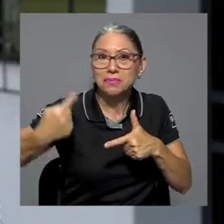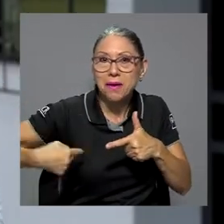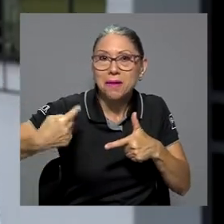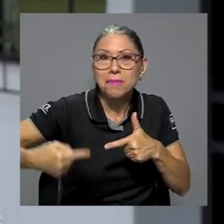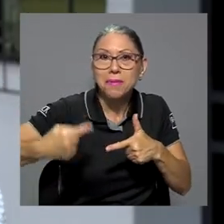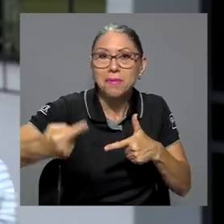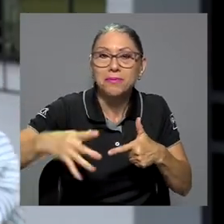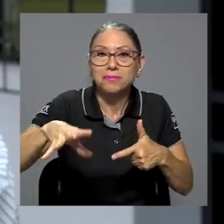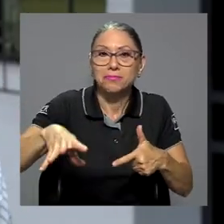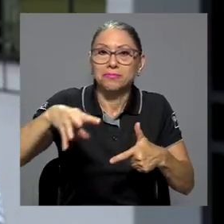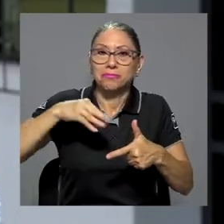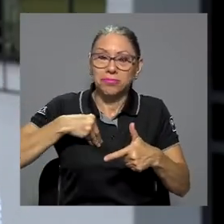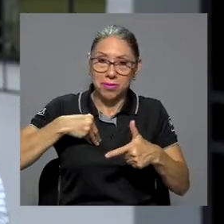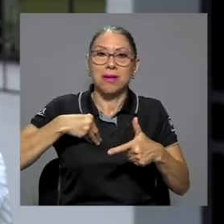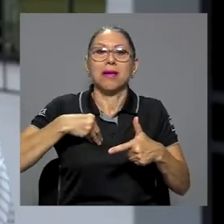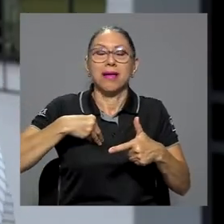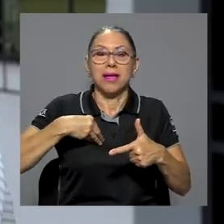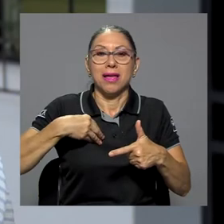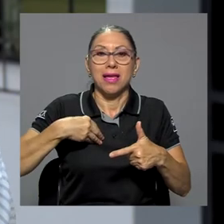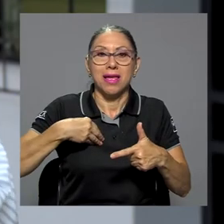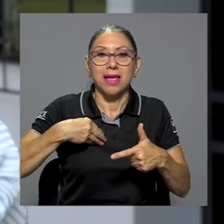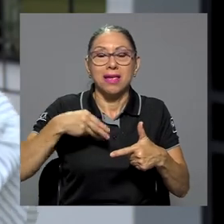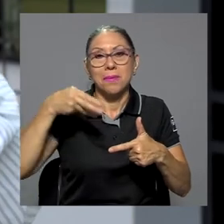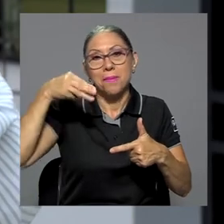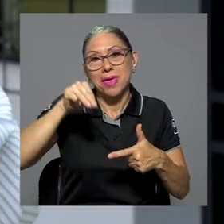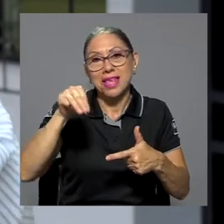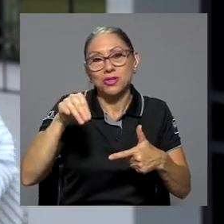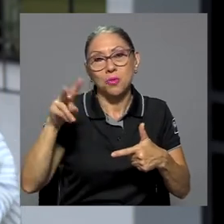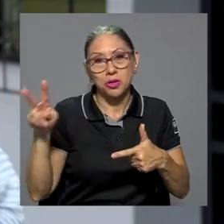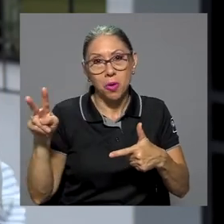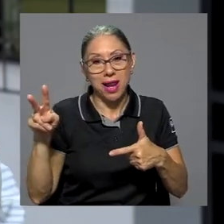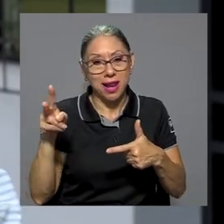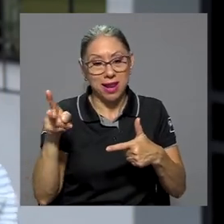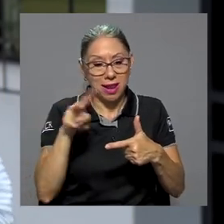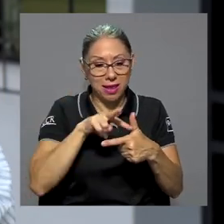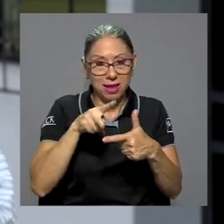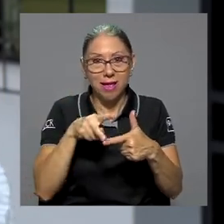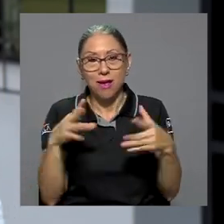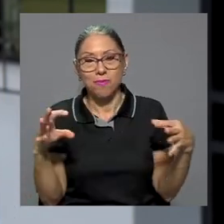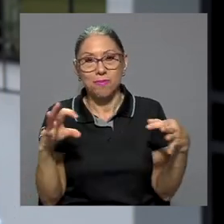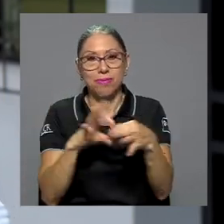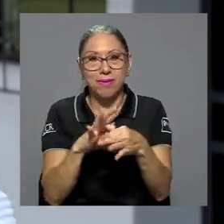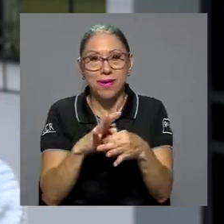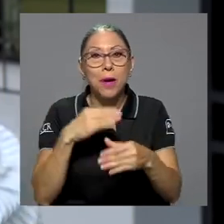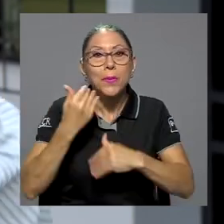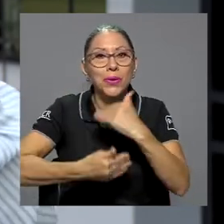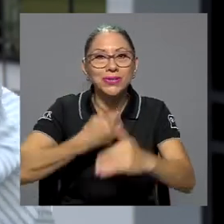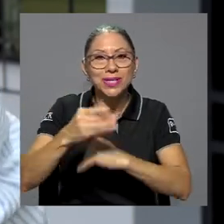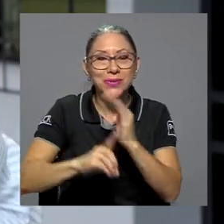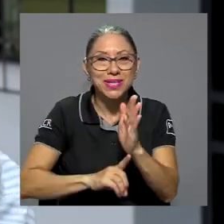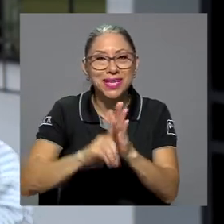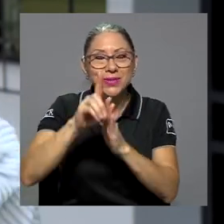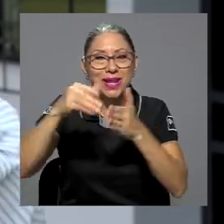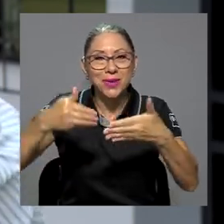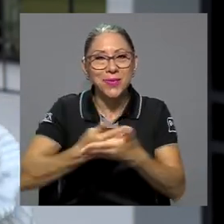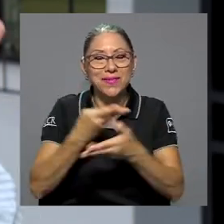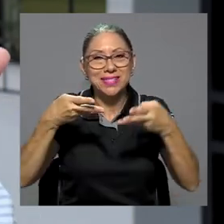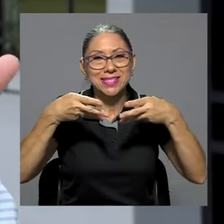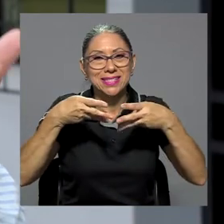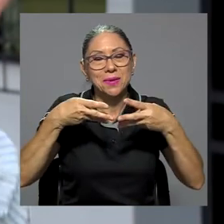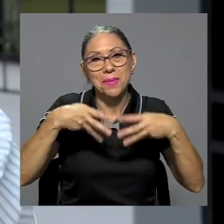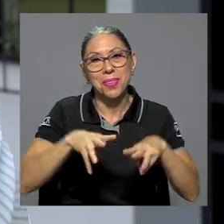que hemos ido adquiriendo en el proceso de mediación virtual, en el proceso de desarrollar nuevas